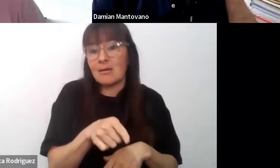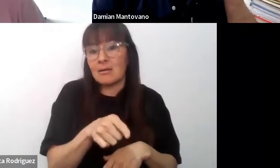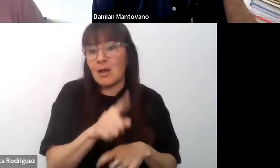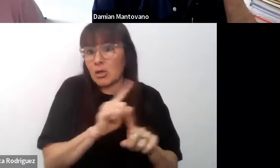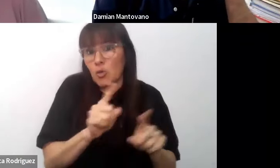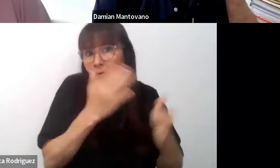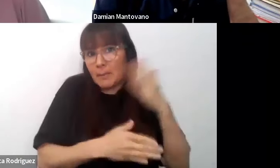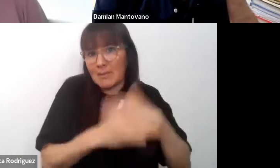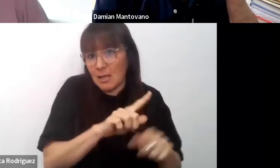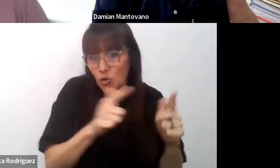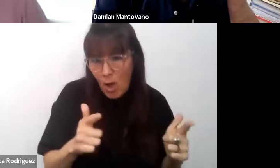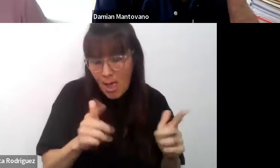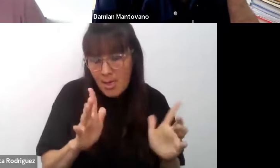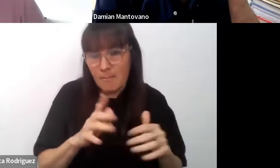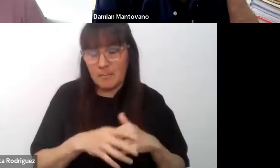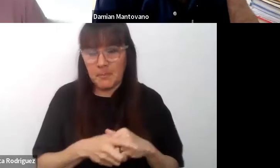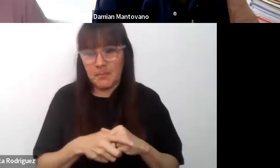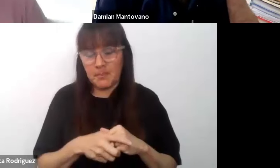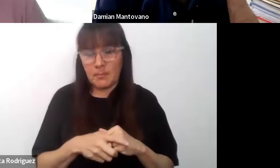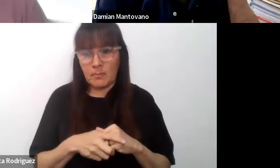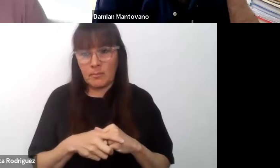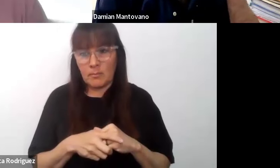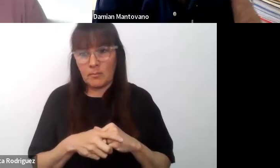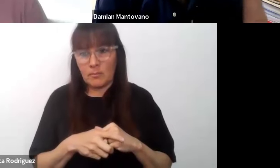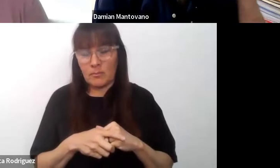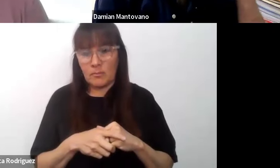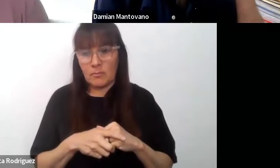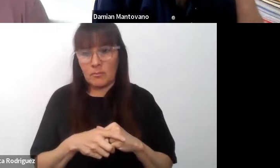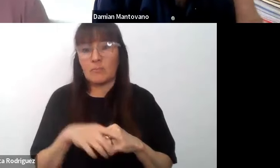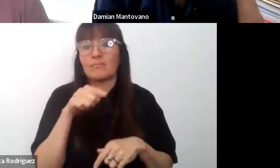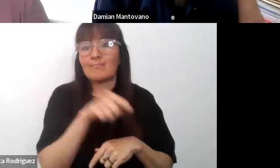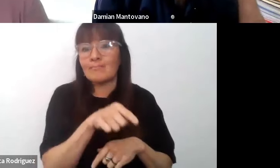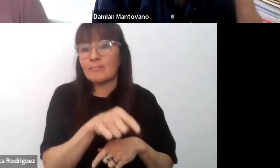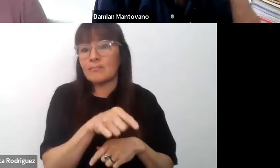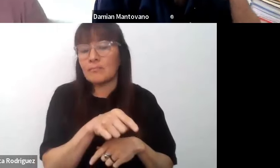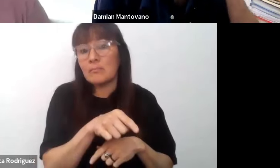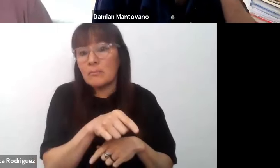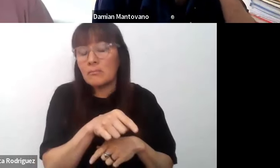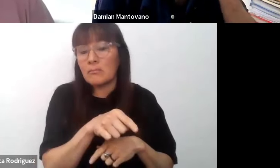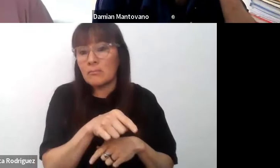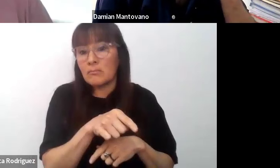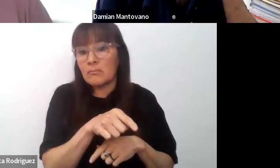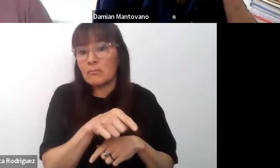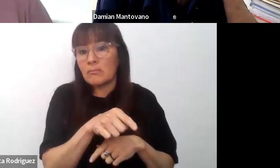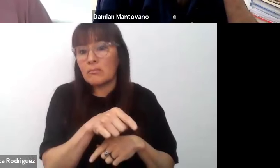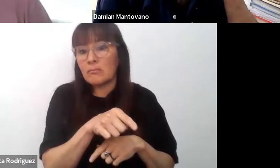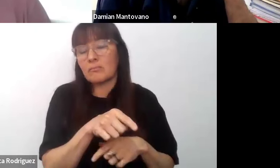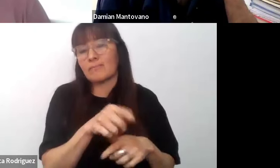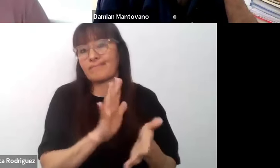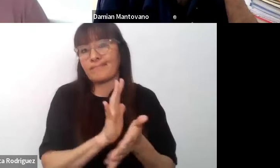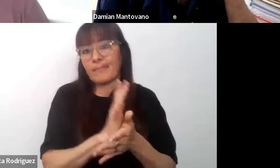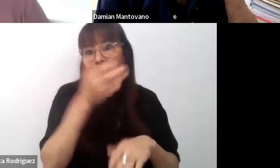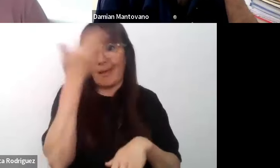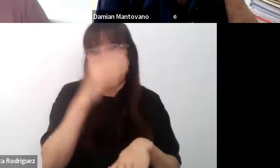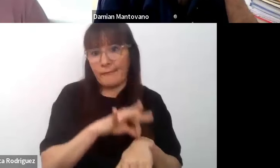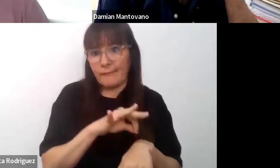de discapacidad, son estudiantes o adolescentes enfermos de manera física